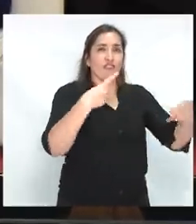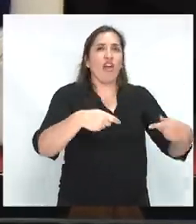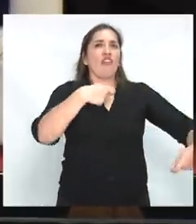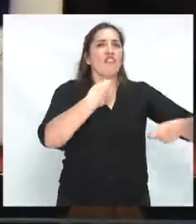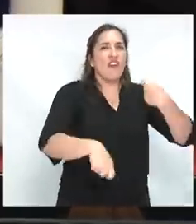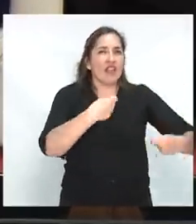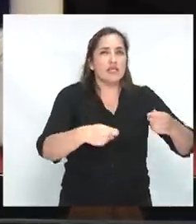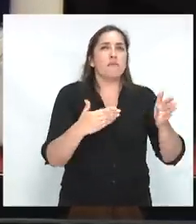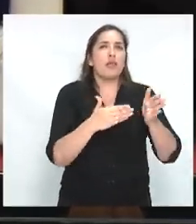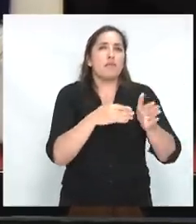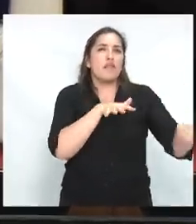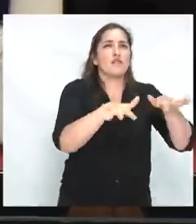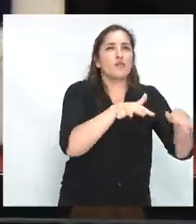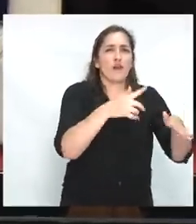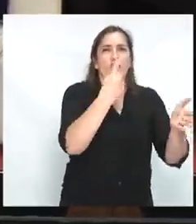flexibles.